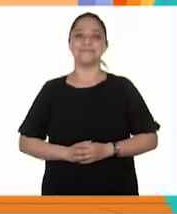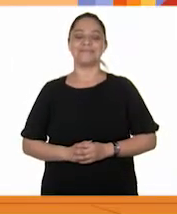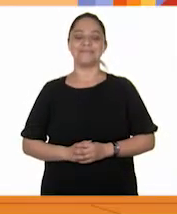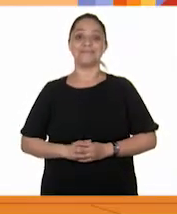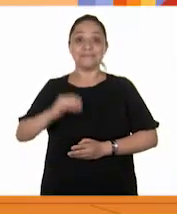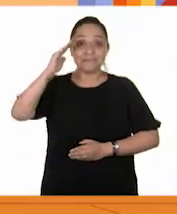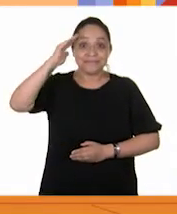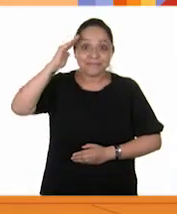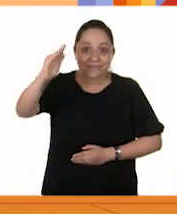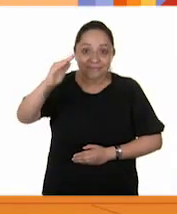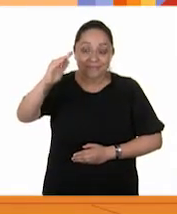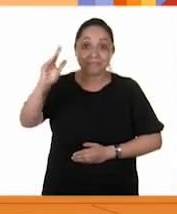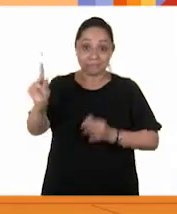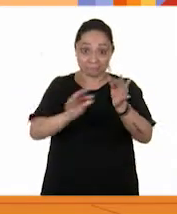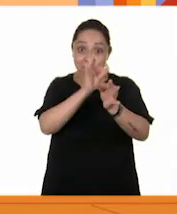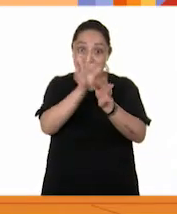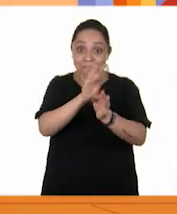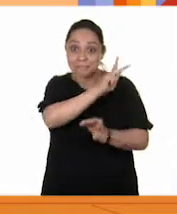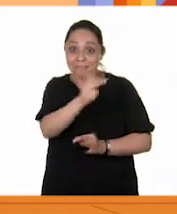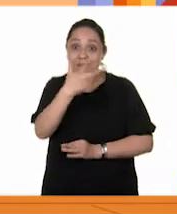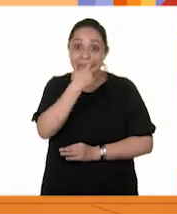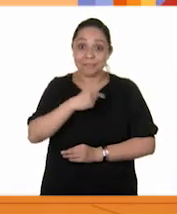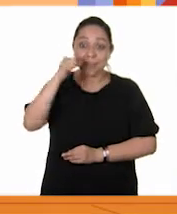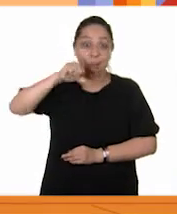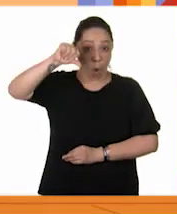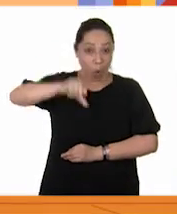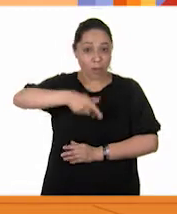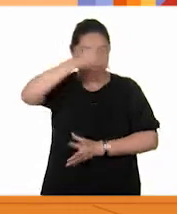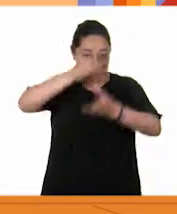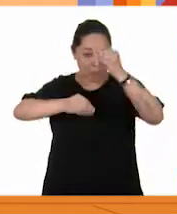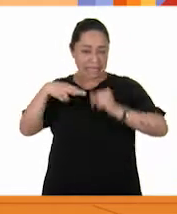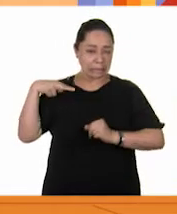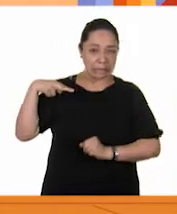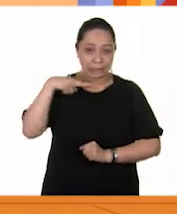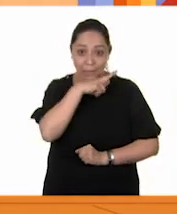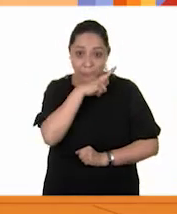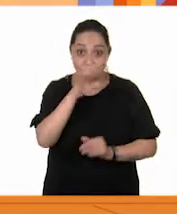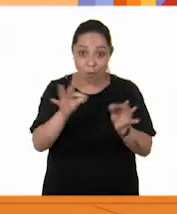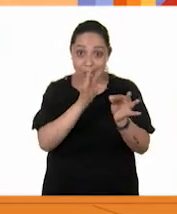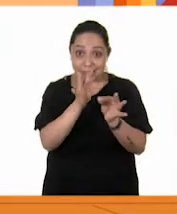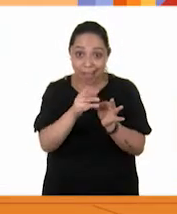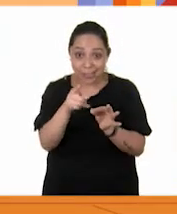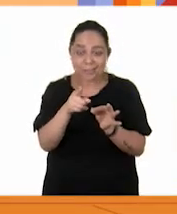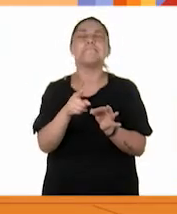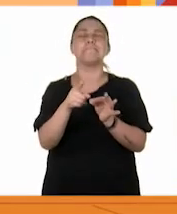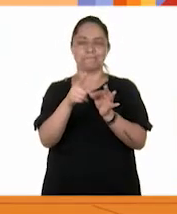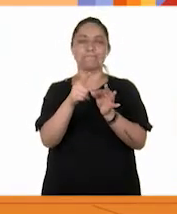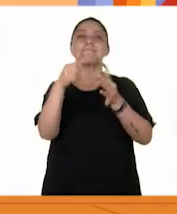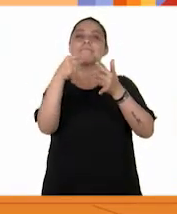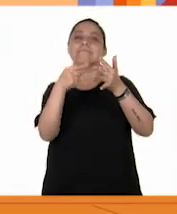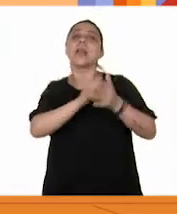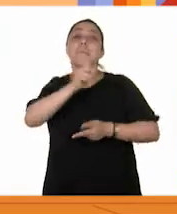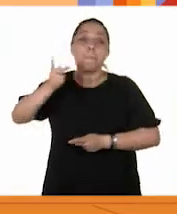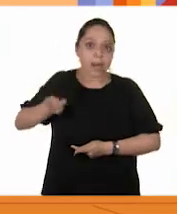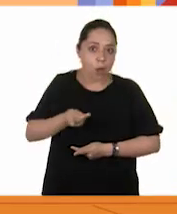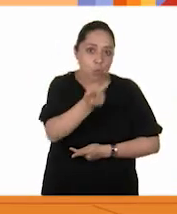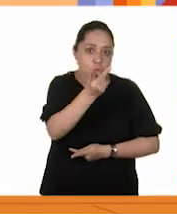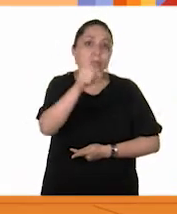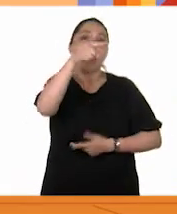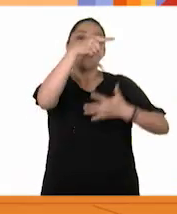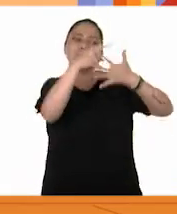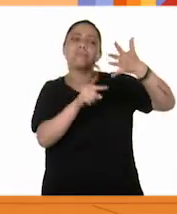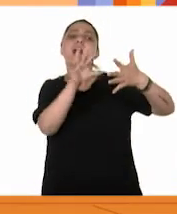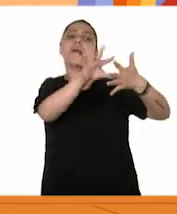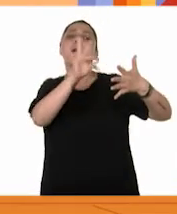Hola, ¿listos y listas para nuestra cápsula de Aprende Rápido? ¡Sí! Mencionaremos la pregunta y opciones de